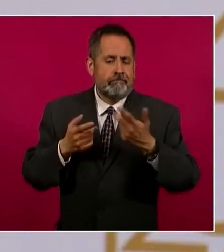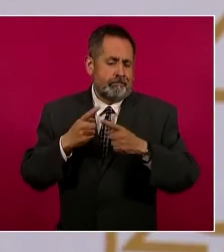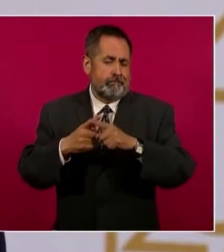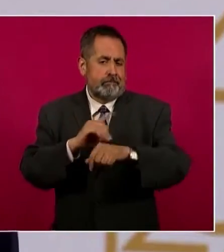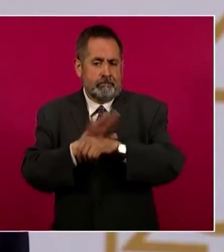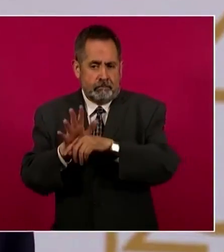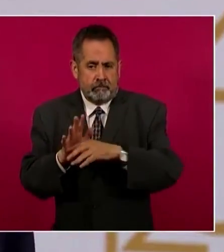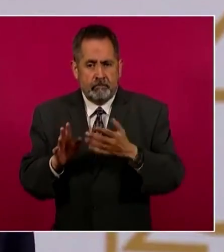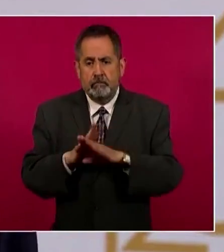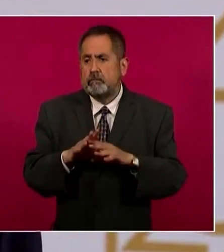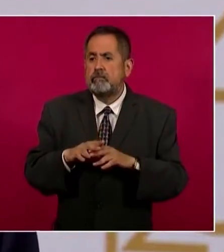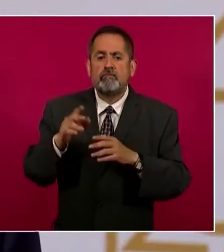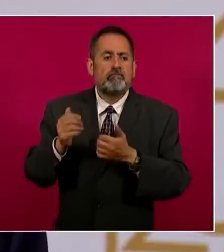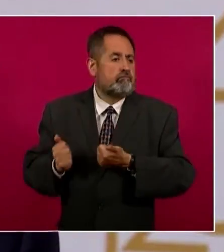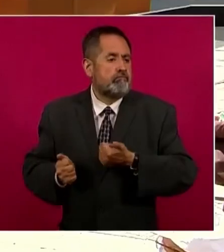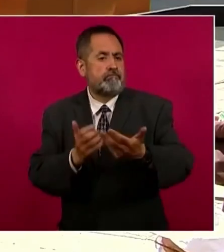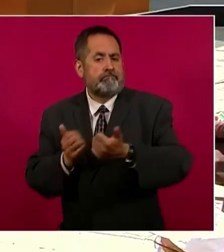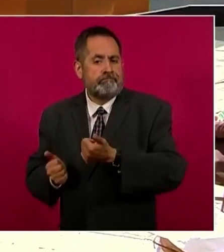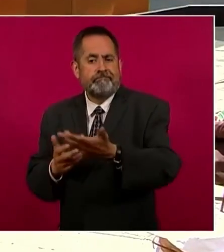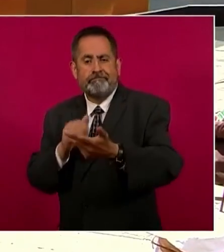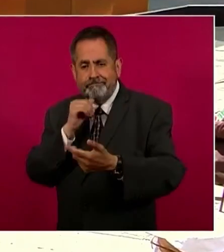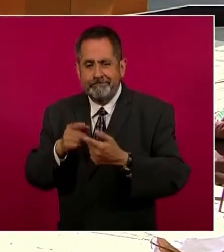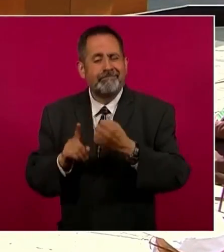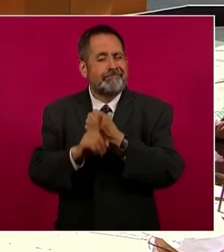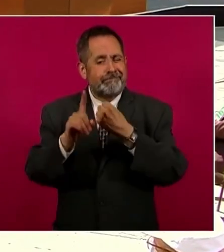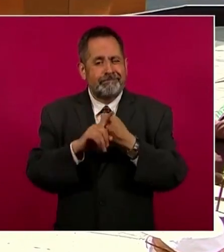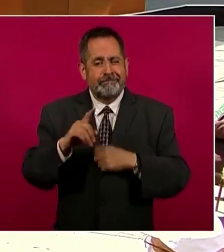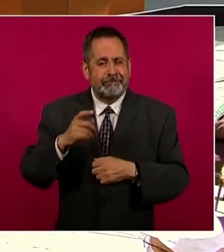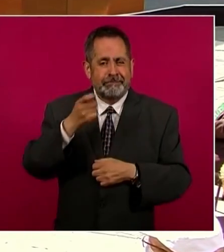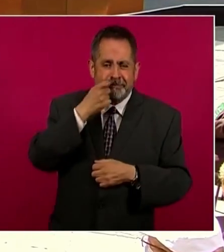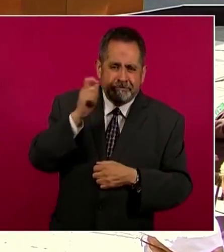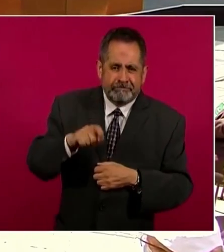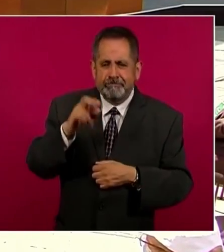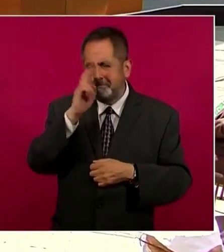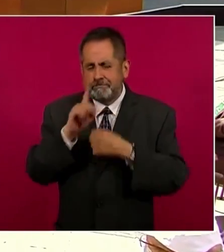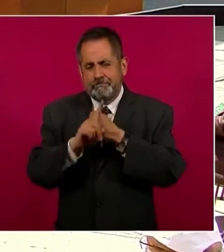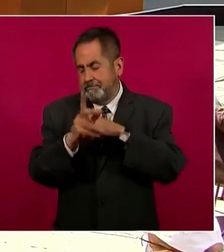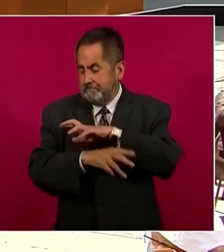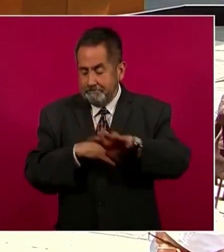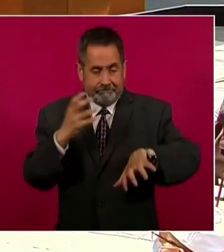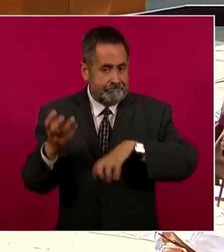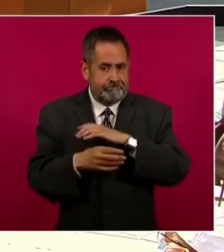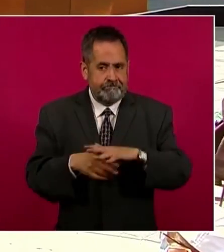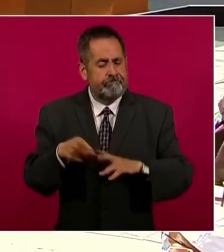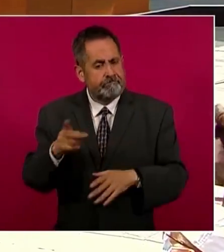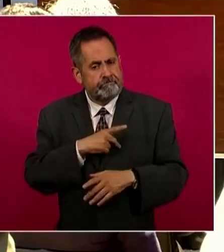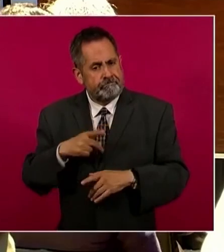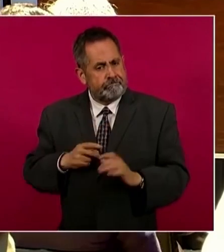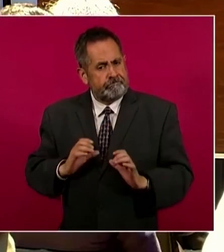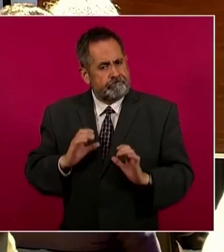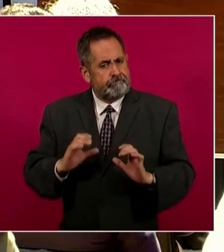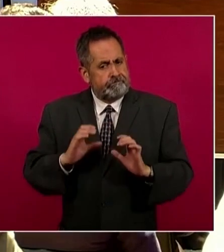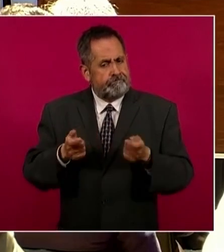se han roto las cadenas de suministro, derivado de la guerra de Rusia en Ucrania. Pero desde luego tenemos que contener en la